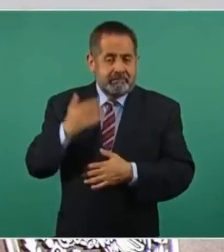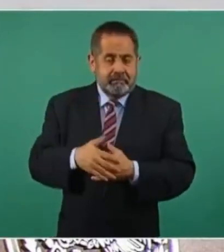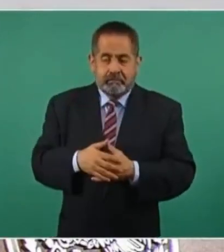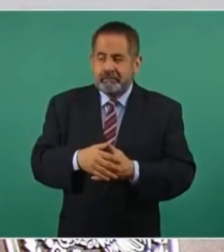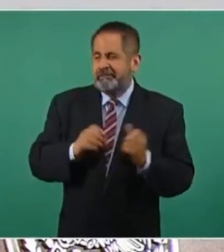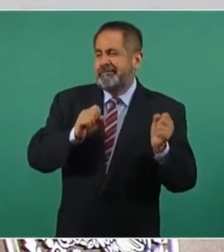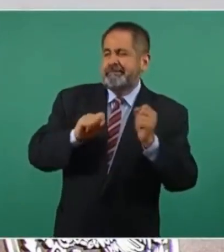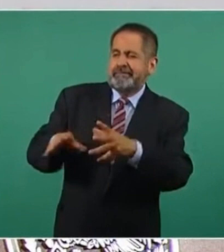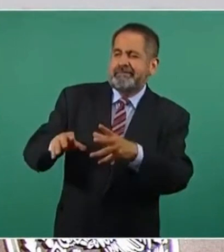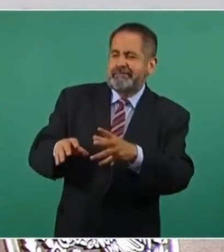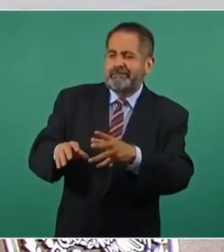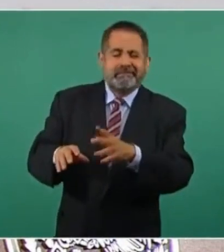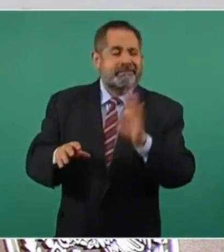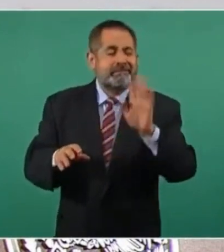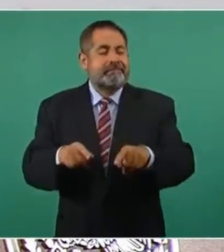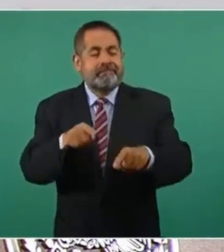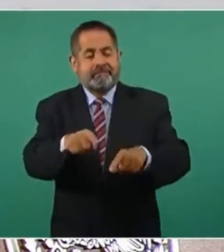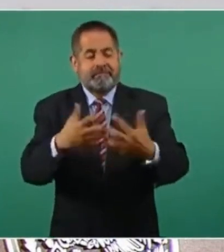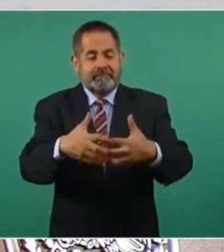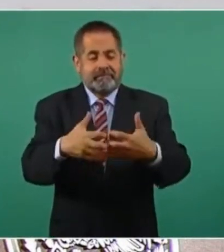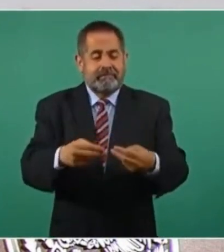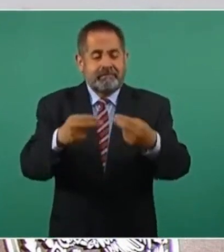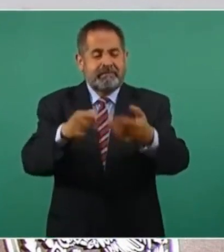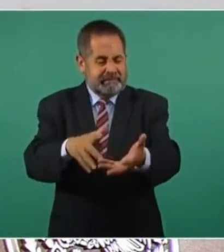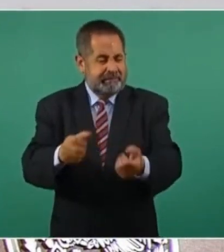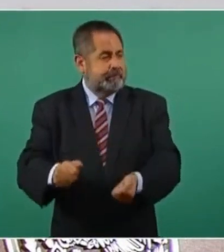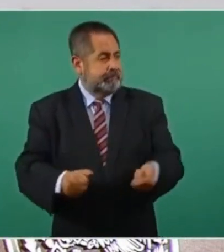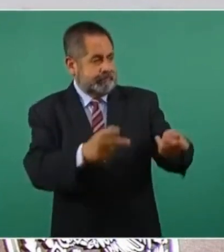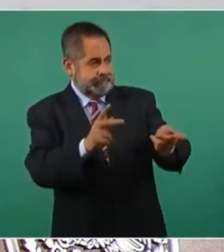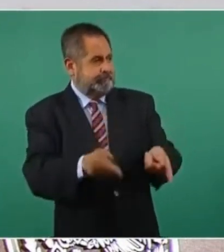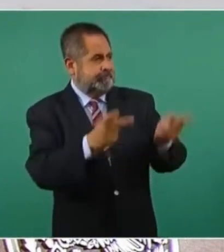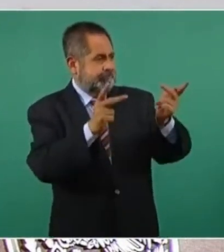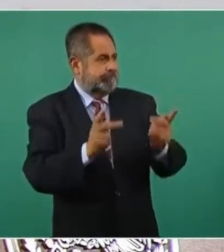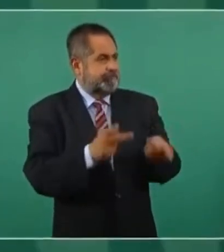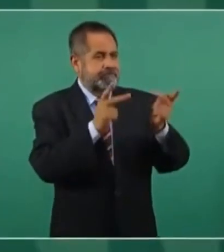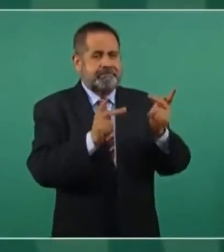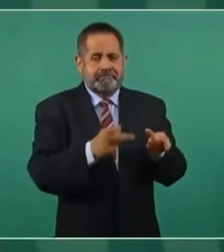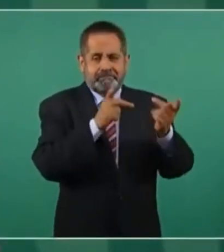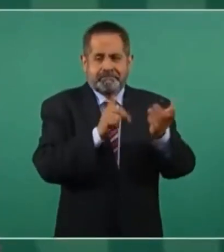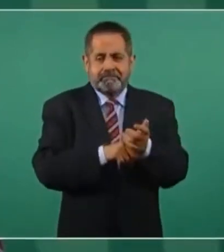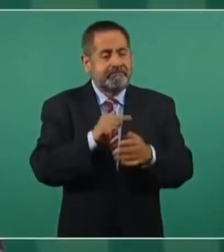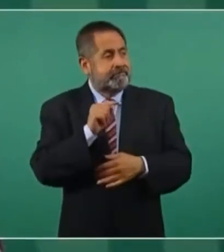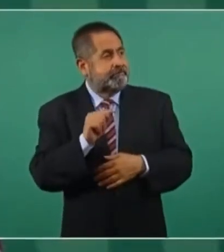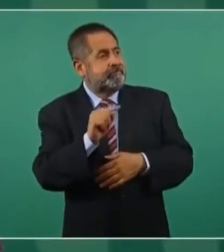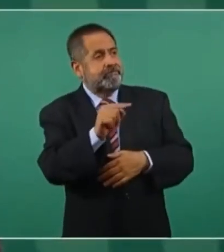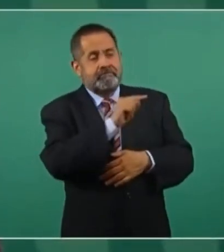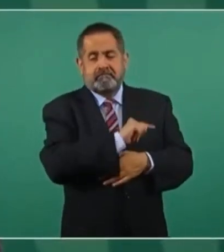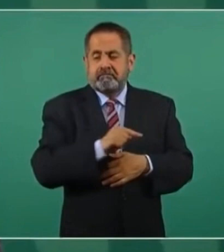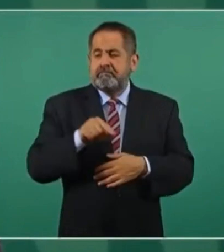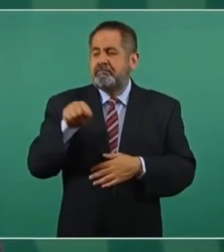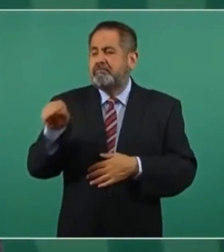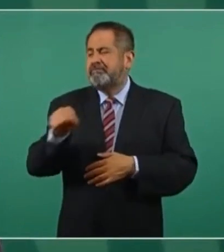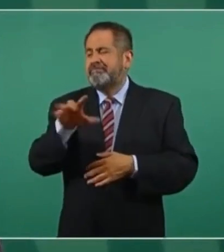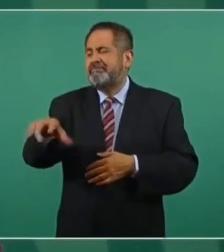iniciado a vender plantas al interior de los complejos de refinación,